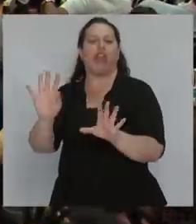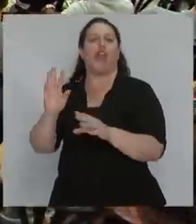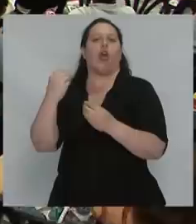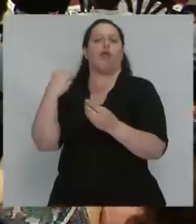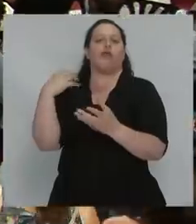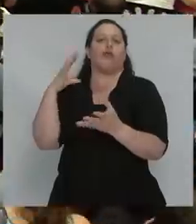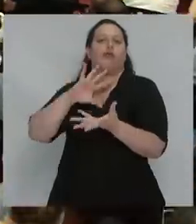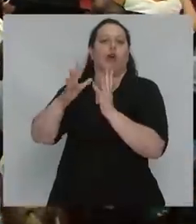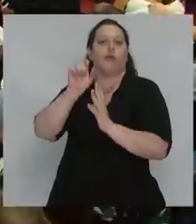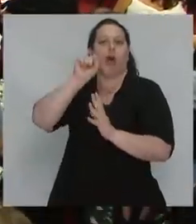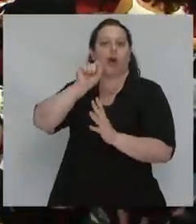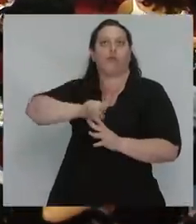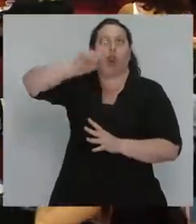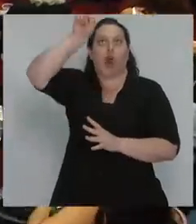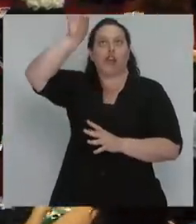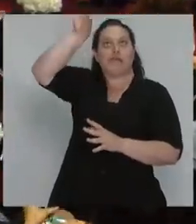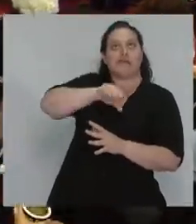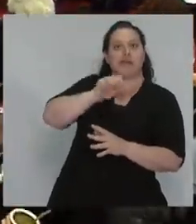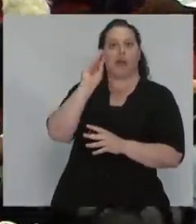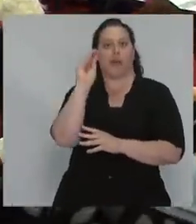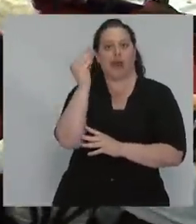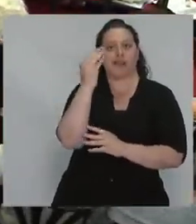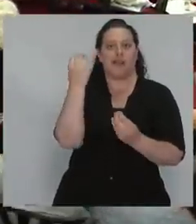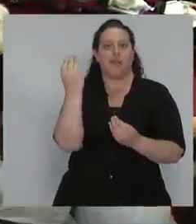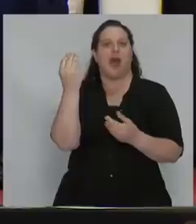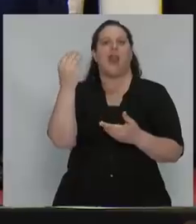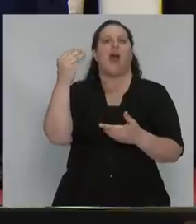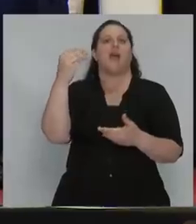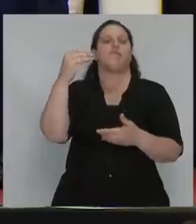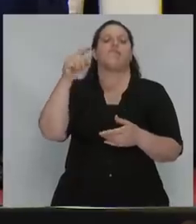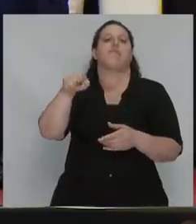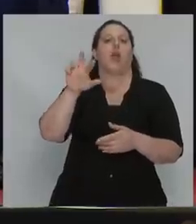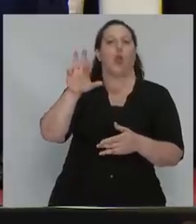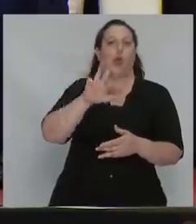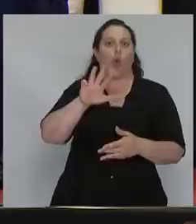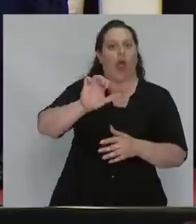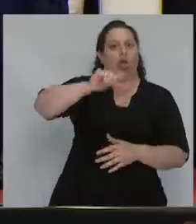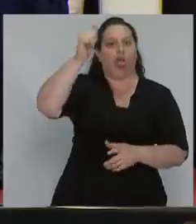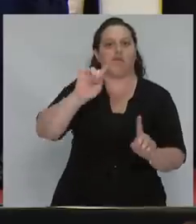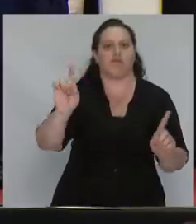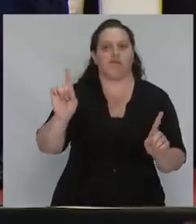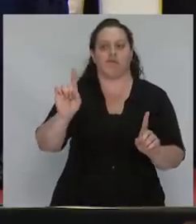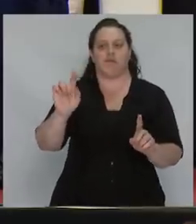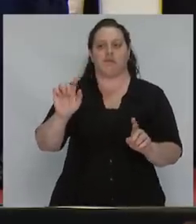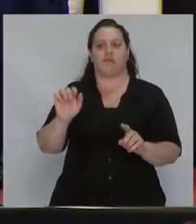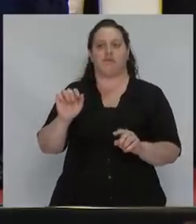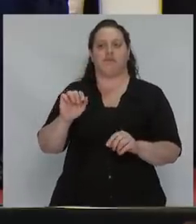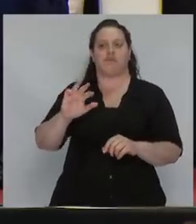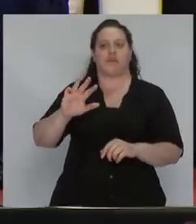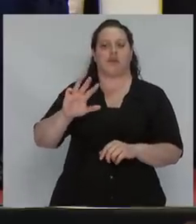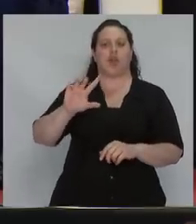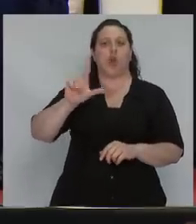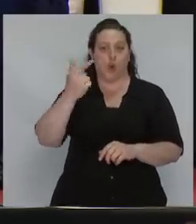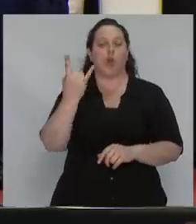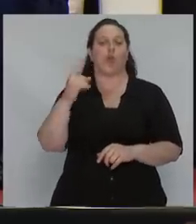Brasil no se incorporase ahora a la victoria de López Obrador. Igual que en 2006 le robaron la victoria a López